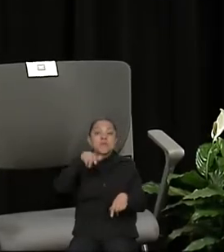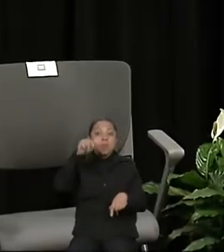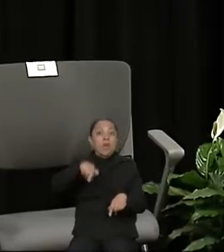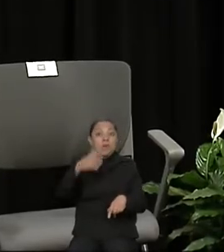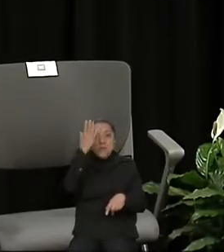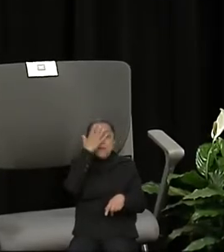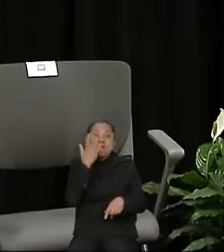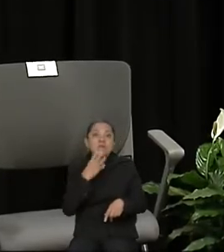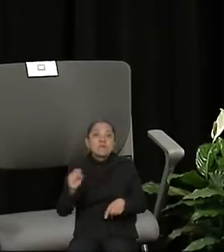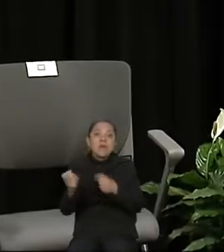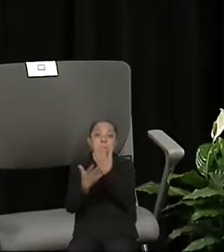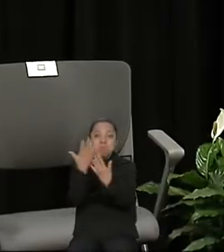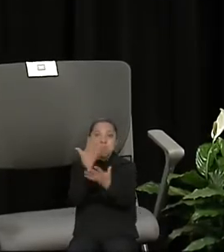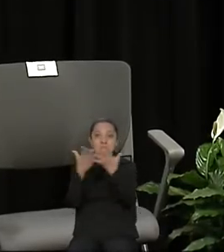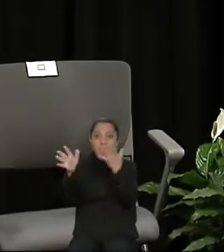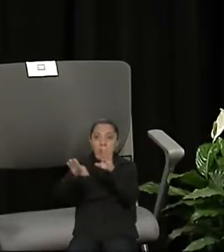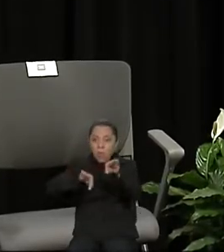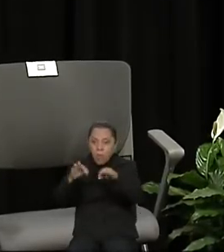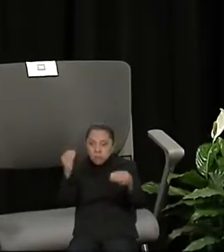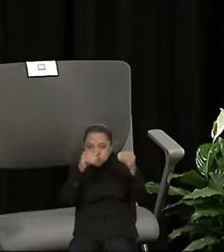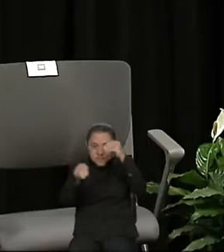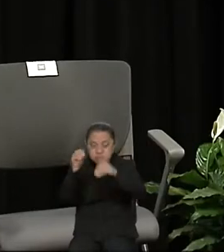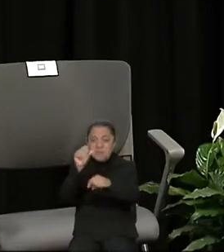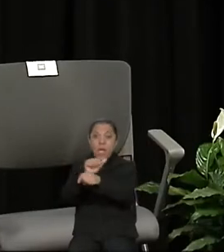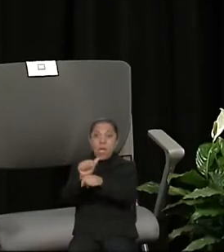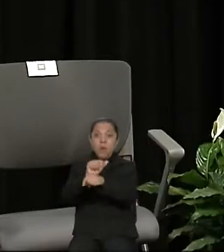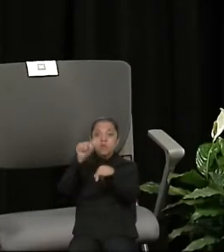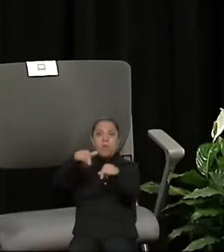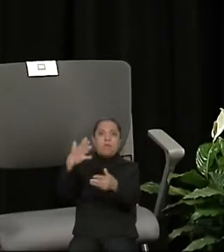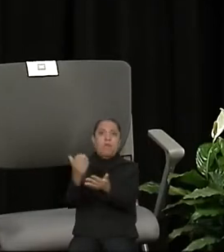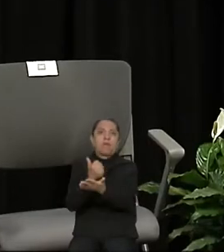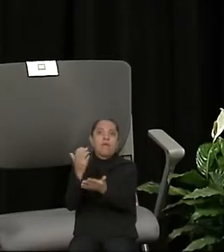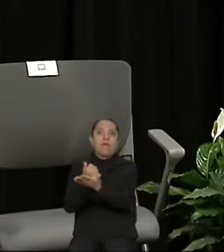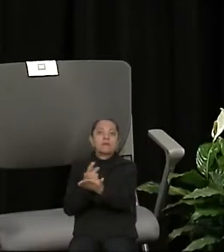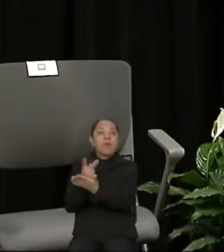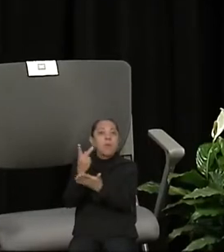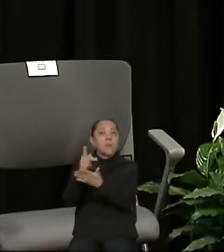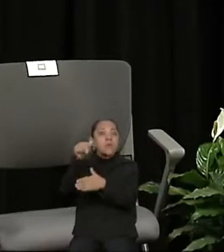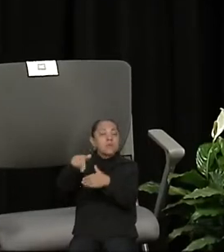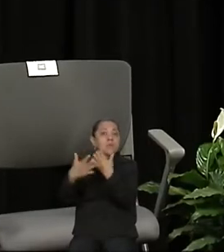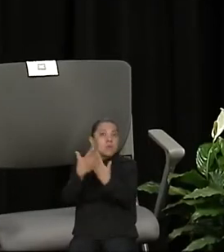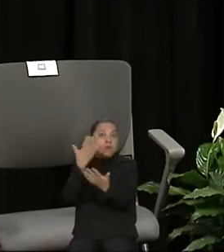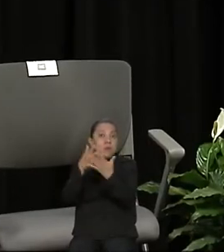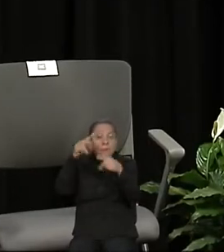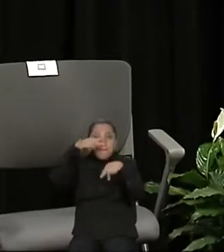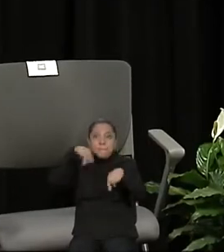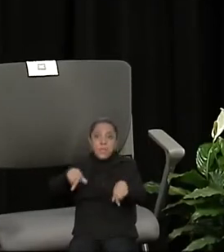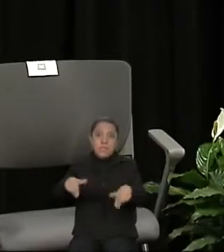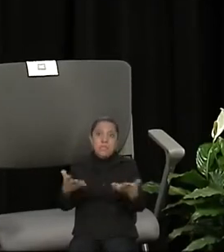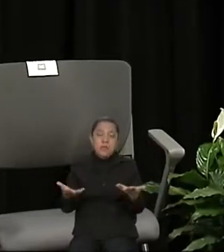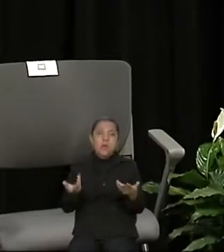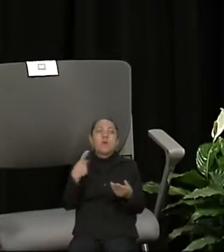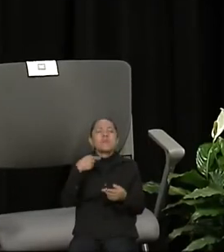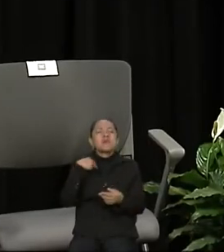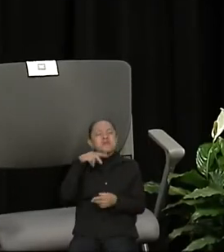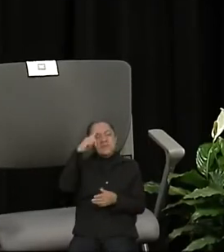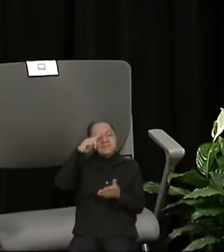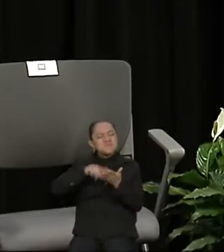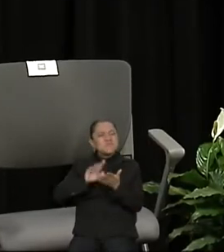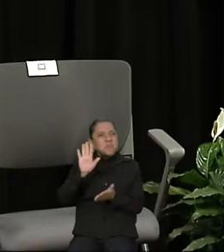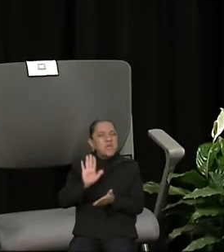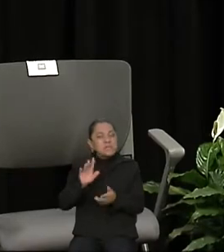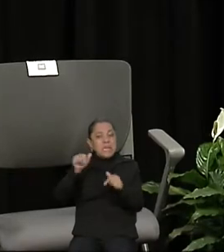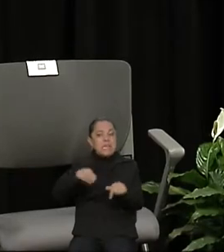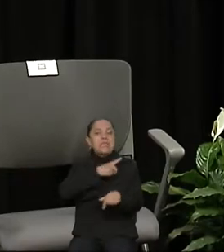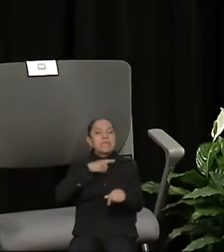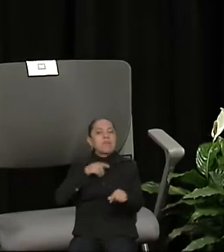Ford, por ejemplo, Hermosillo, han ganado premios internacionales. A mí lo que me parece es que desde el Senado tenemos que defender nuestra soberanía e independencia.